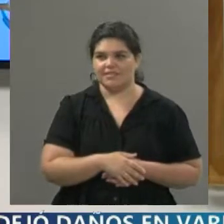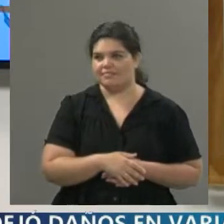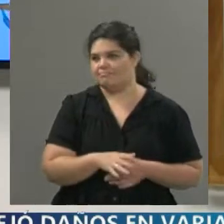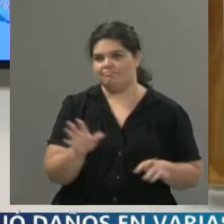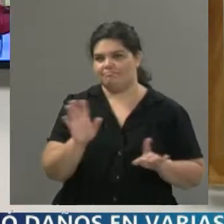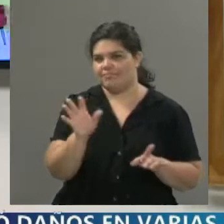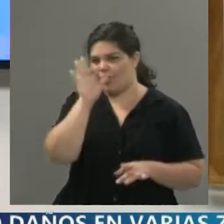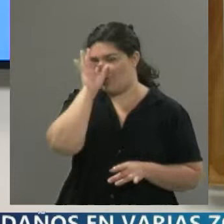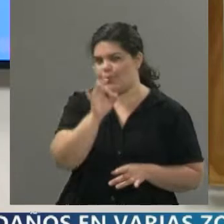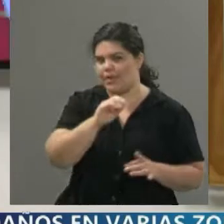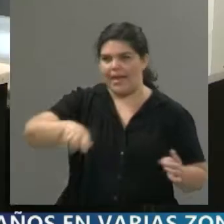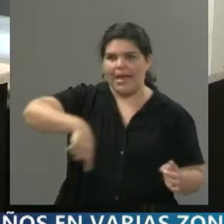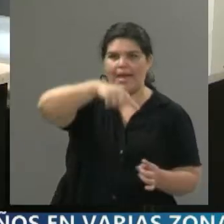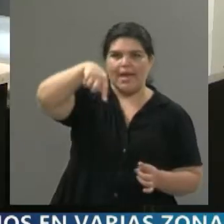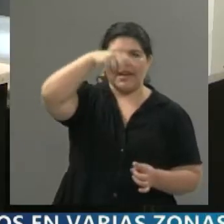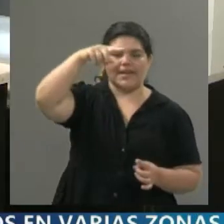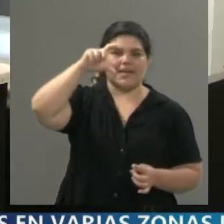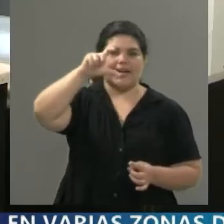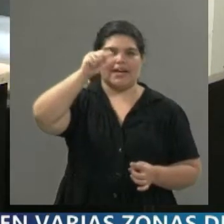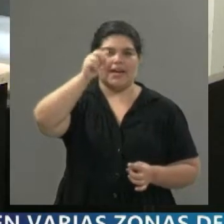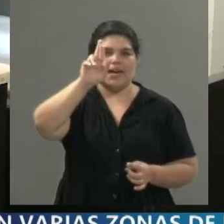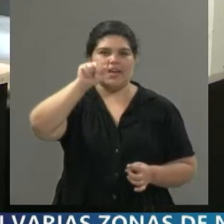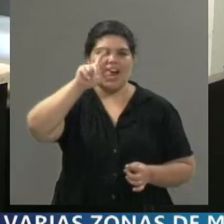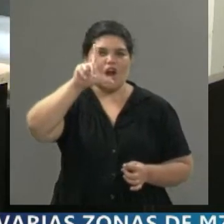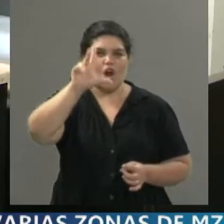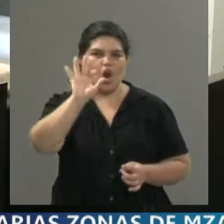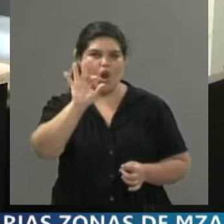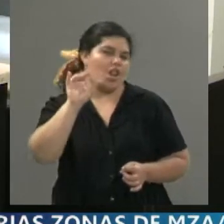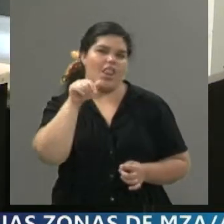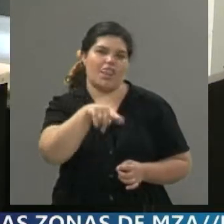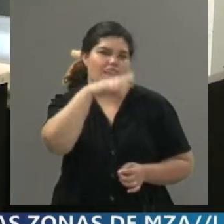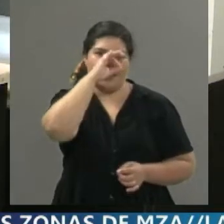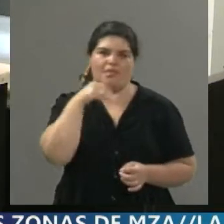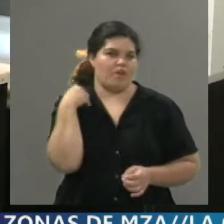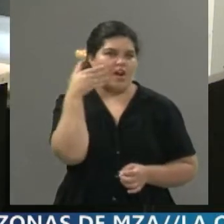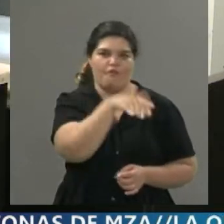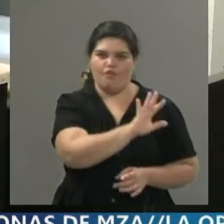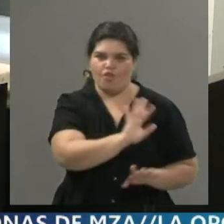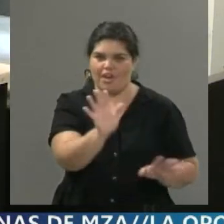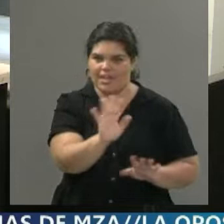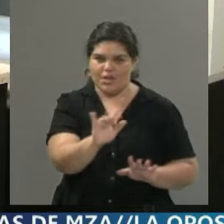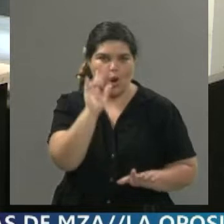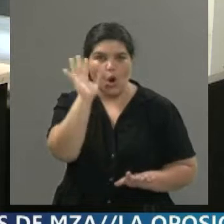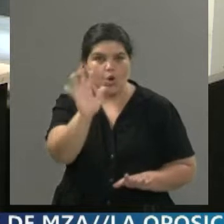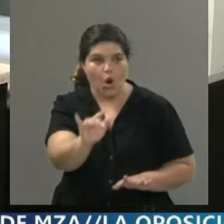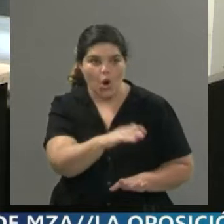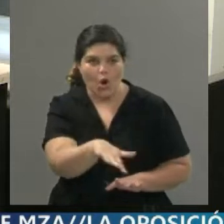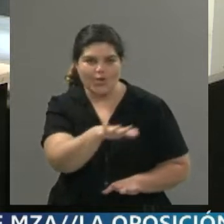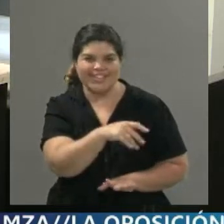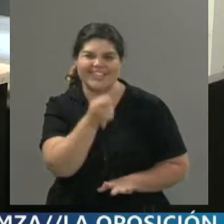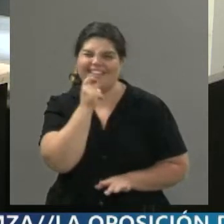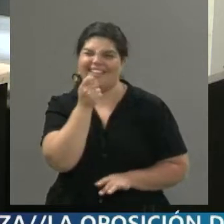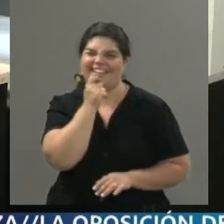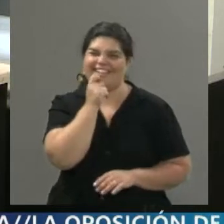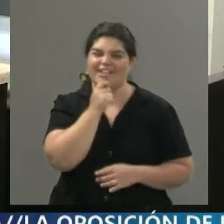caracol, ¿no? Como nunca, jamás en la vida. Nunca, jamás en la vida. Bueno, Noelia, nos tenemos que poner serios y